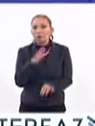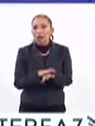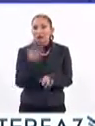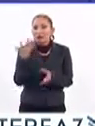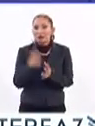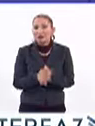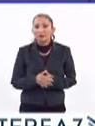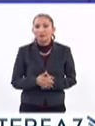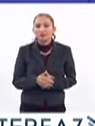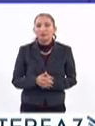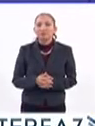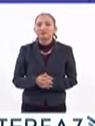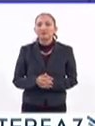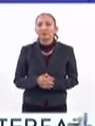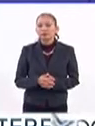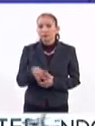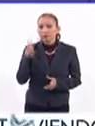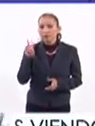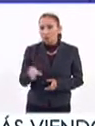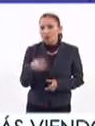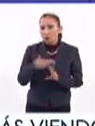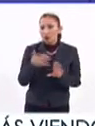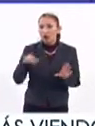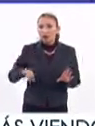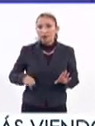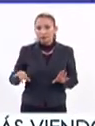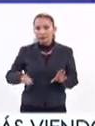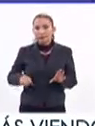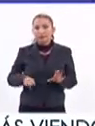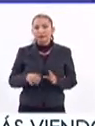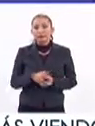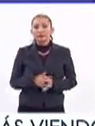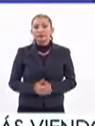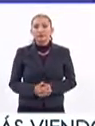¿Algo más? No, pues en realidad es muy interesante esto.